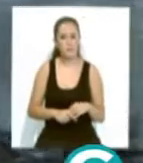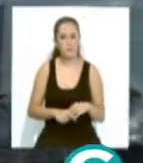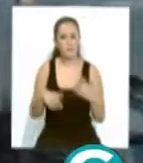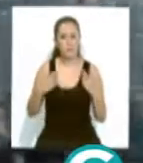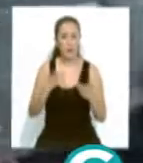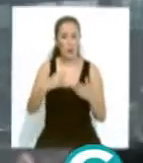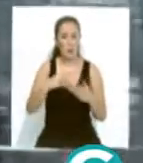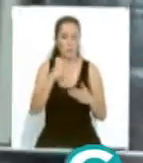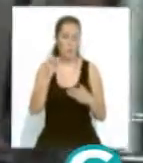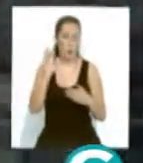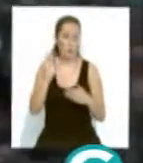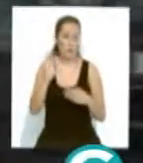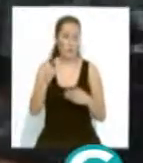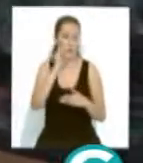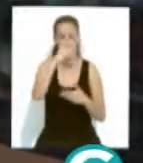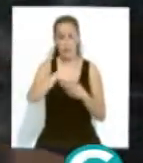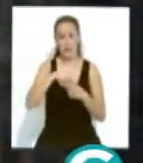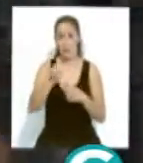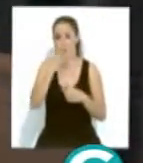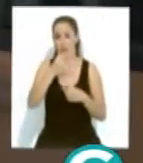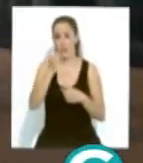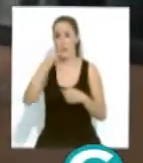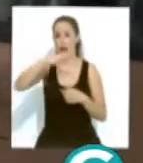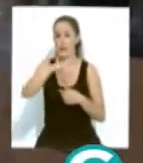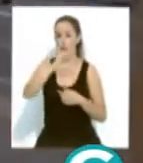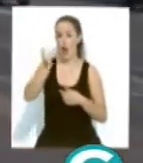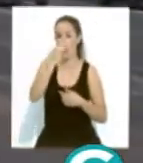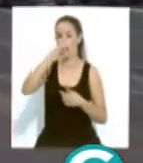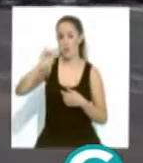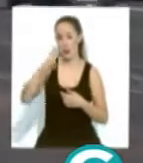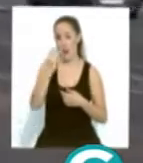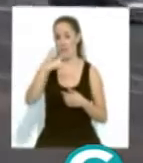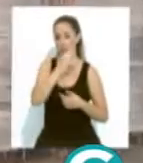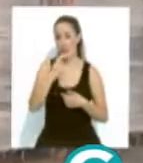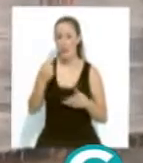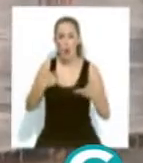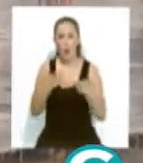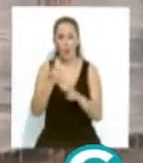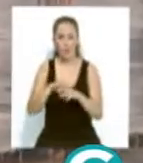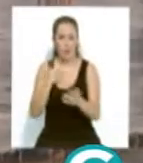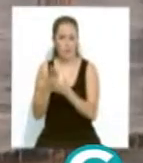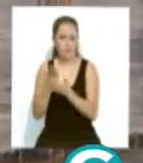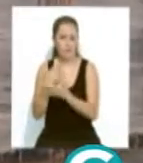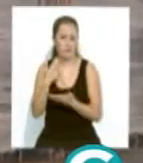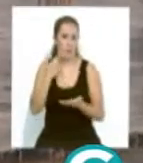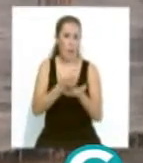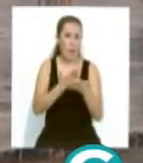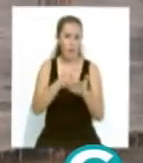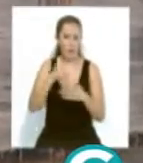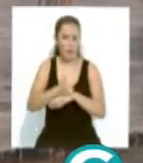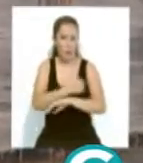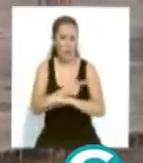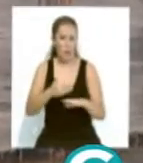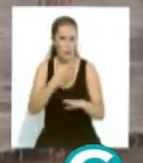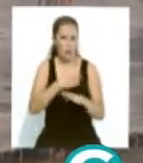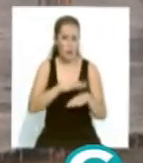La portavoz municipal del Partido Socialista, María José Rodríguez, subraya la urgencia de atender las demandas de los ciudadanos y avanzar